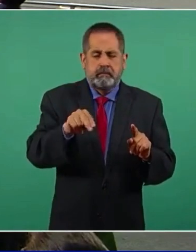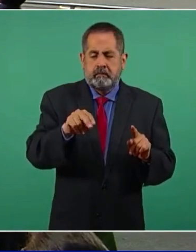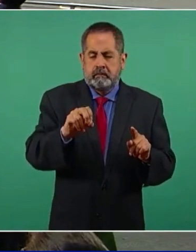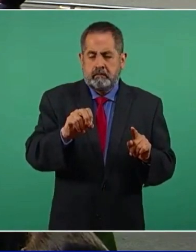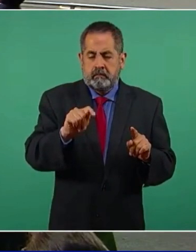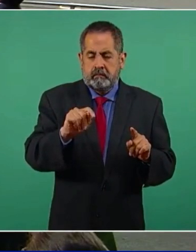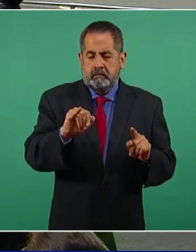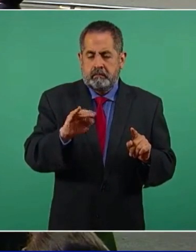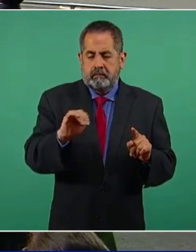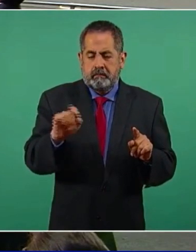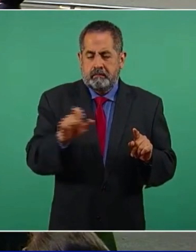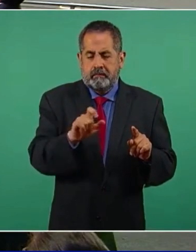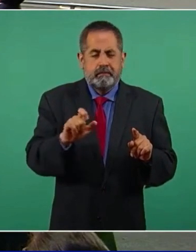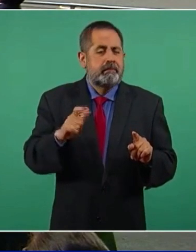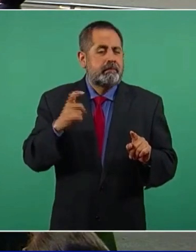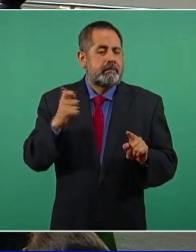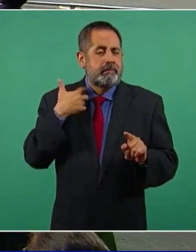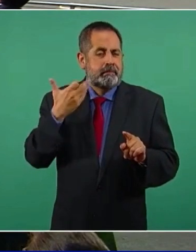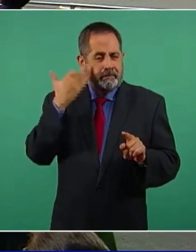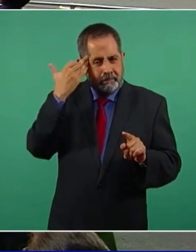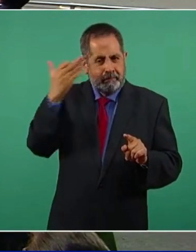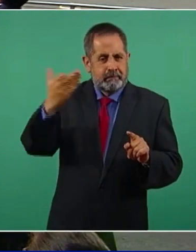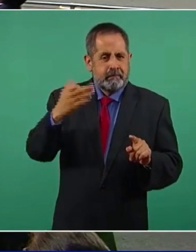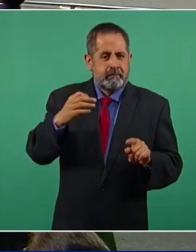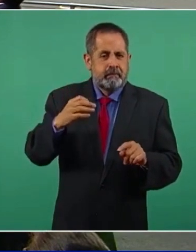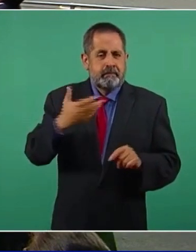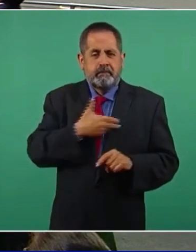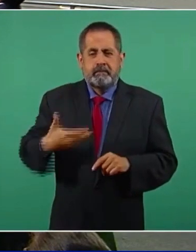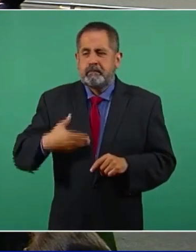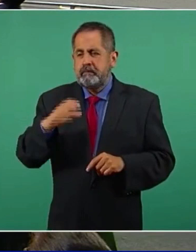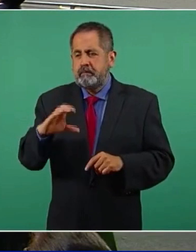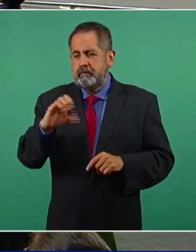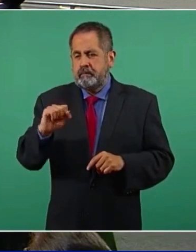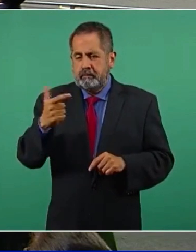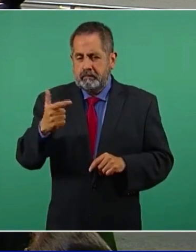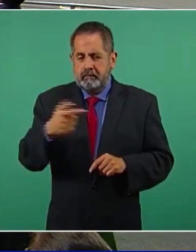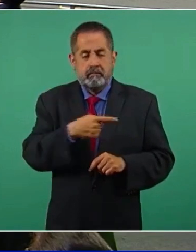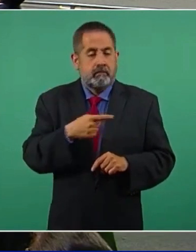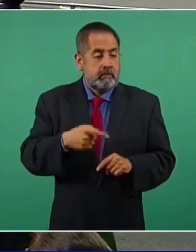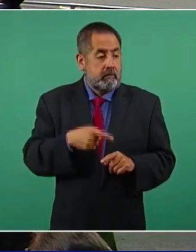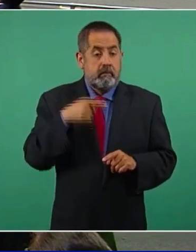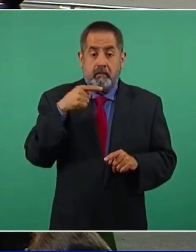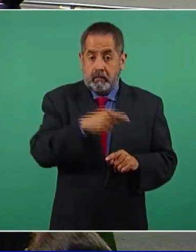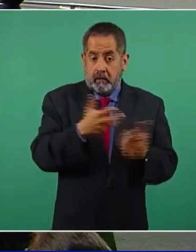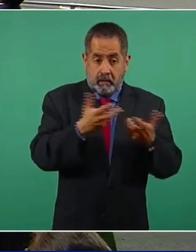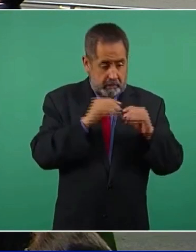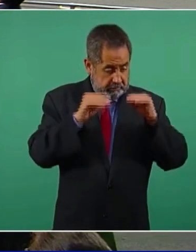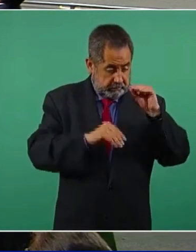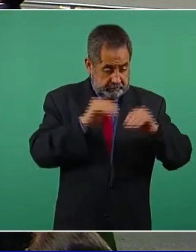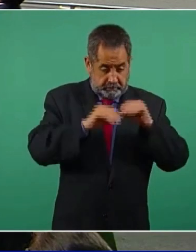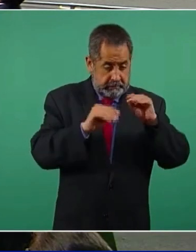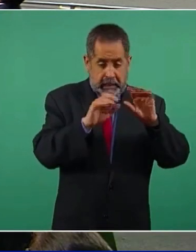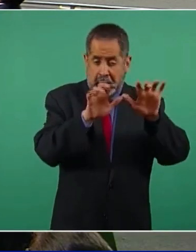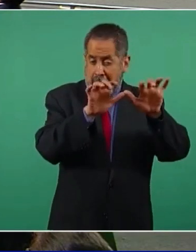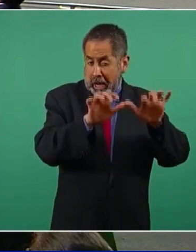de la época de Salinas, ya tenía hecho su artículo